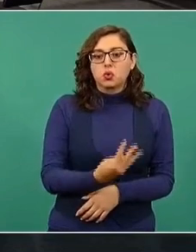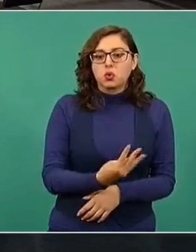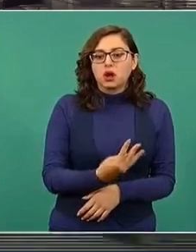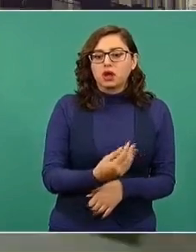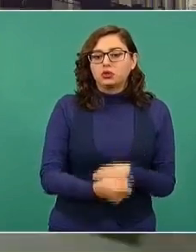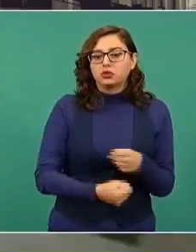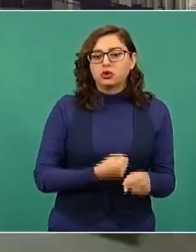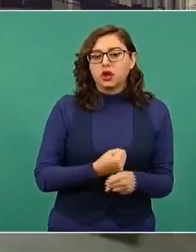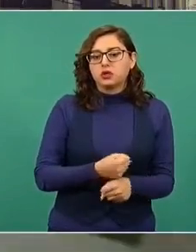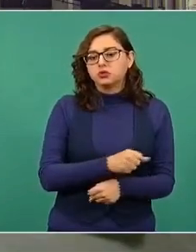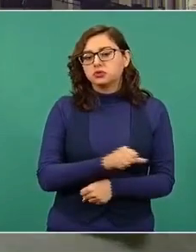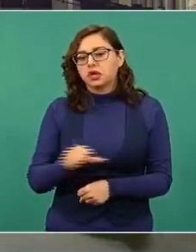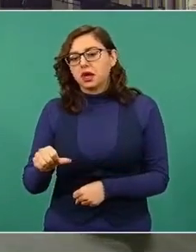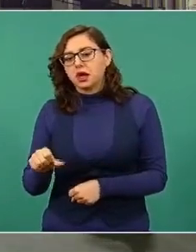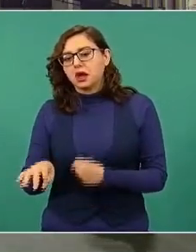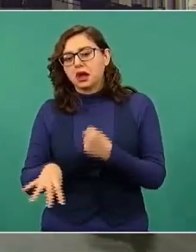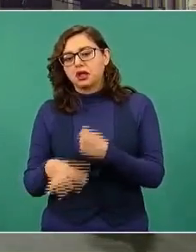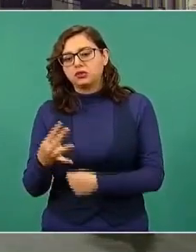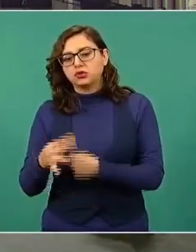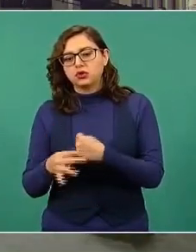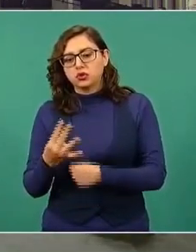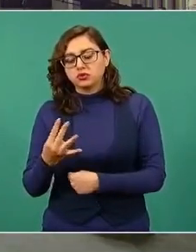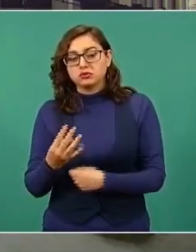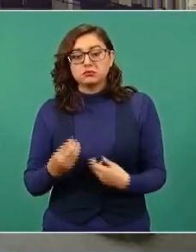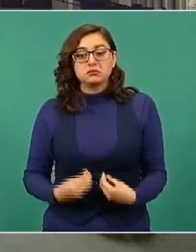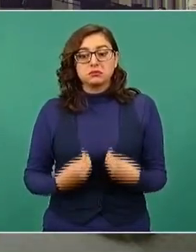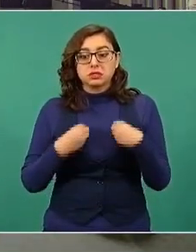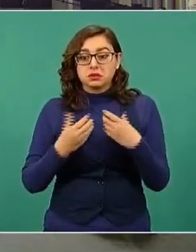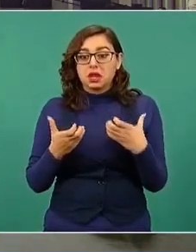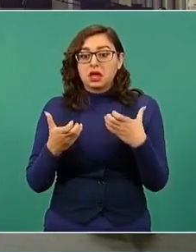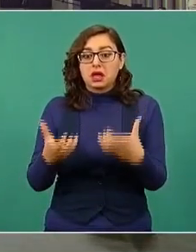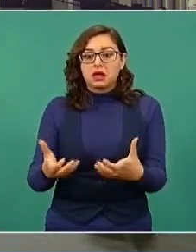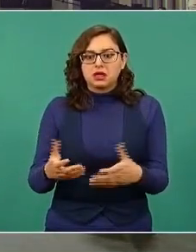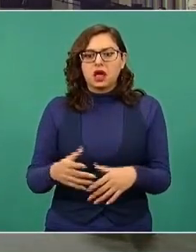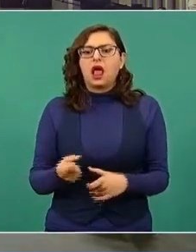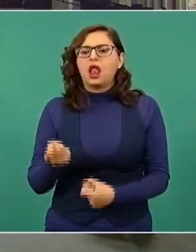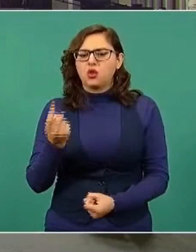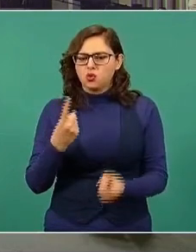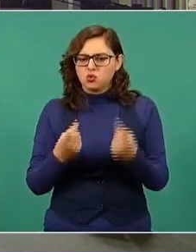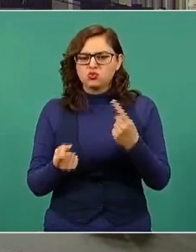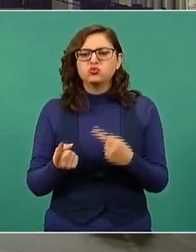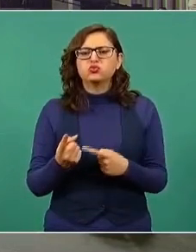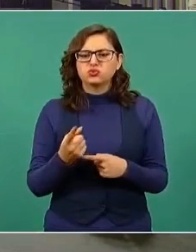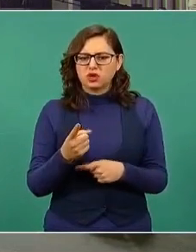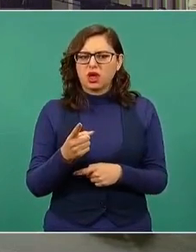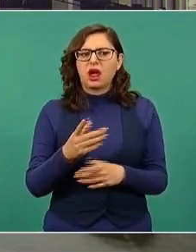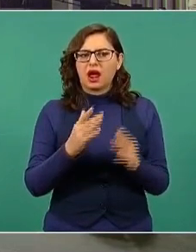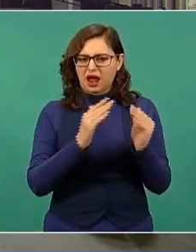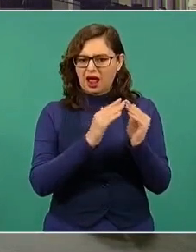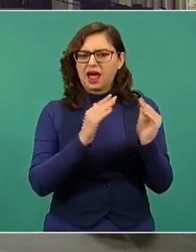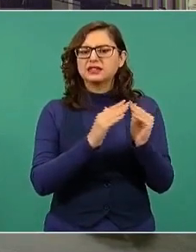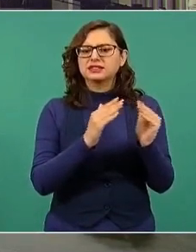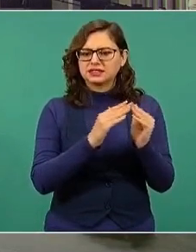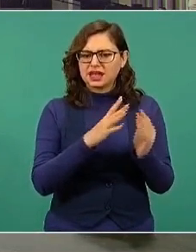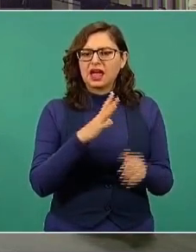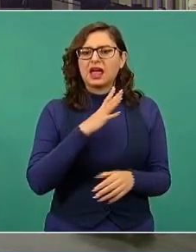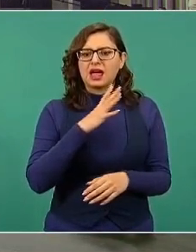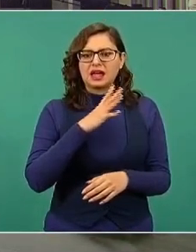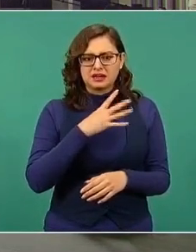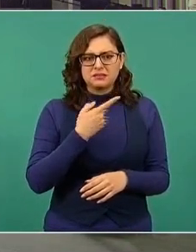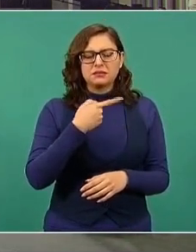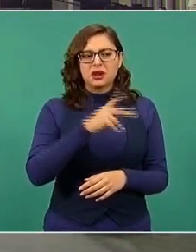digamos, los 14. Son niños que sí tienen casa, pero debido a la violencia